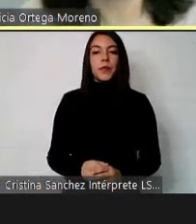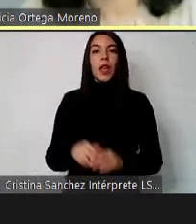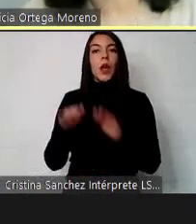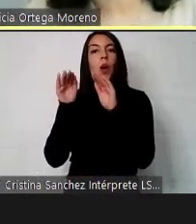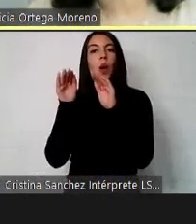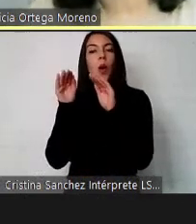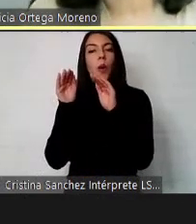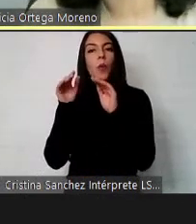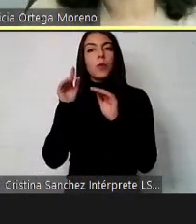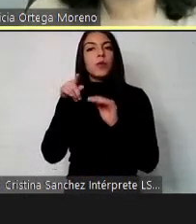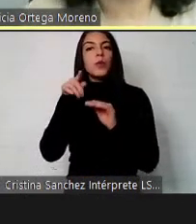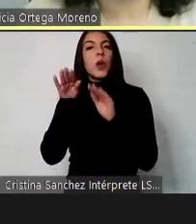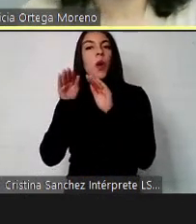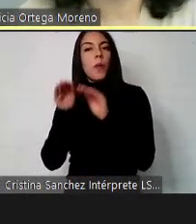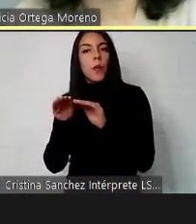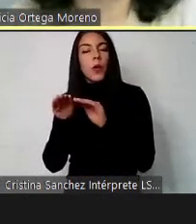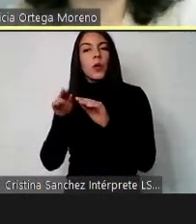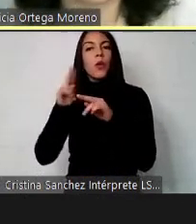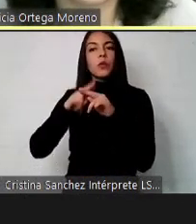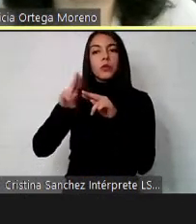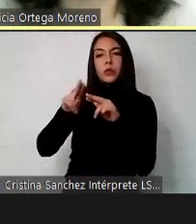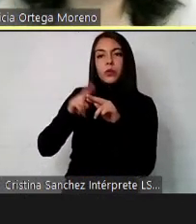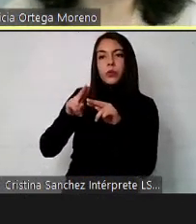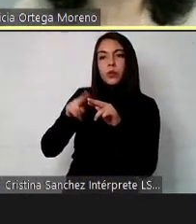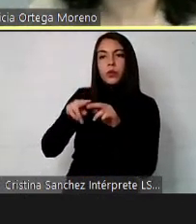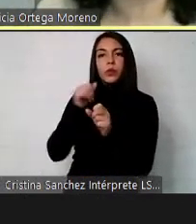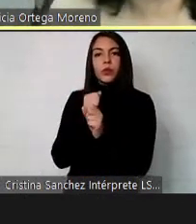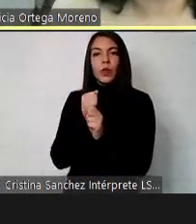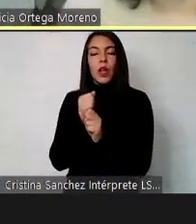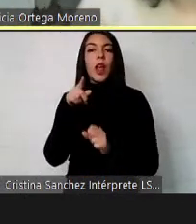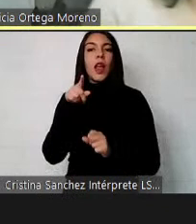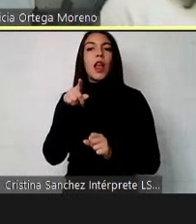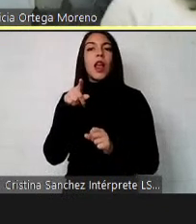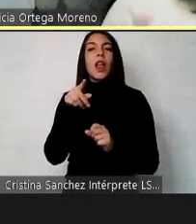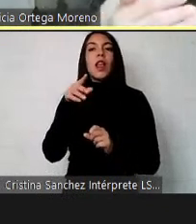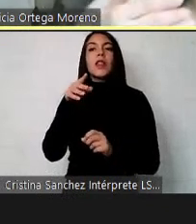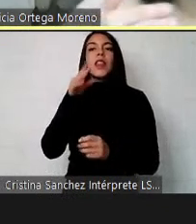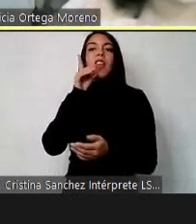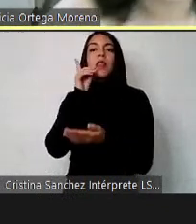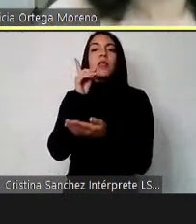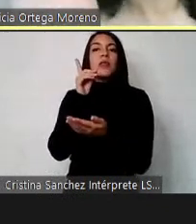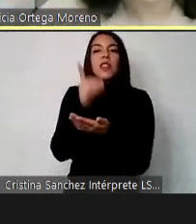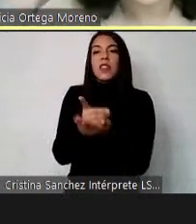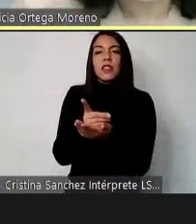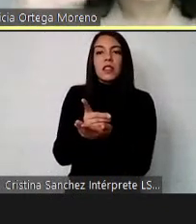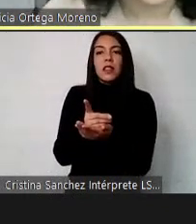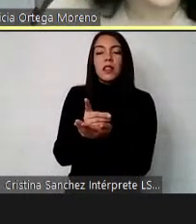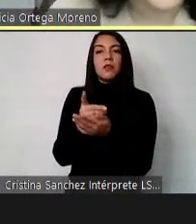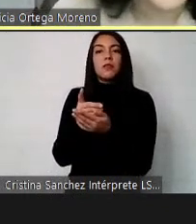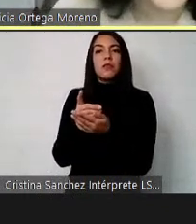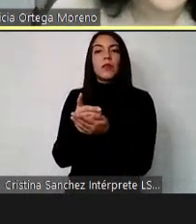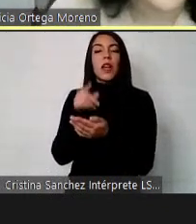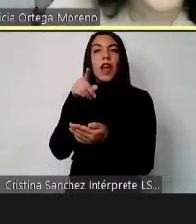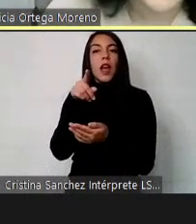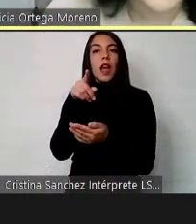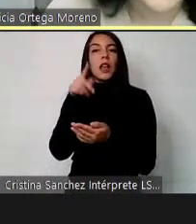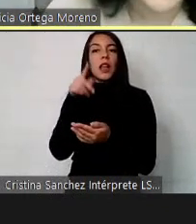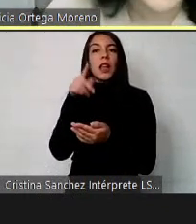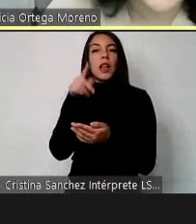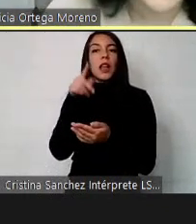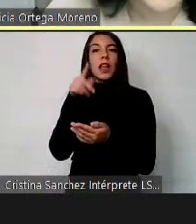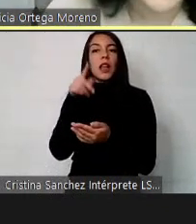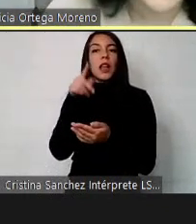para poder ejercer esta capacidad, el apoyo en la toma de decisiones. Entonces, reconoce la convención